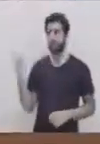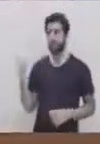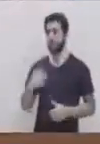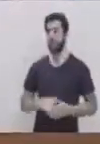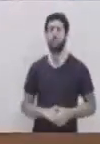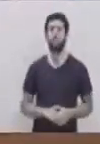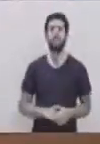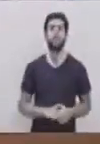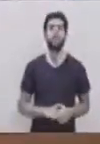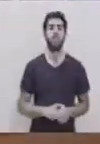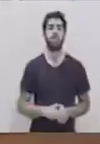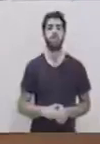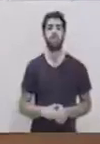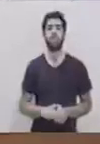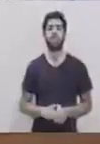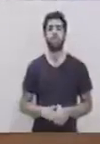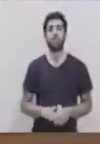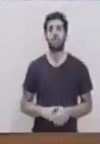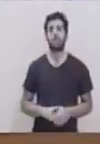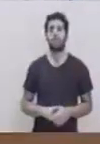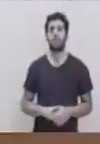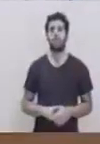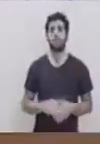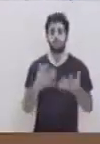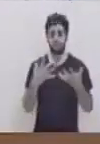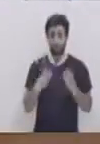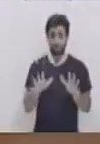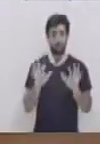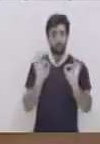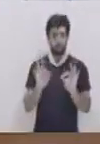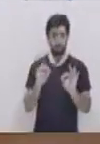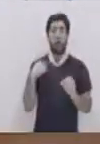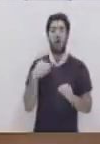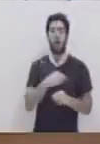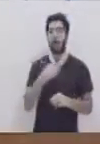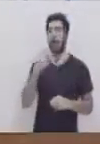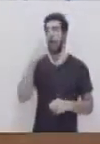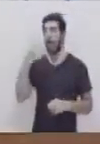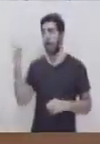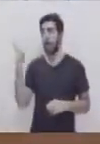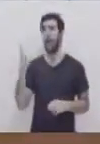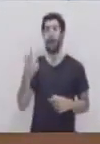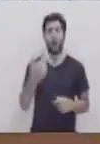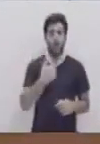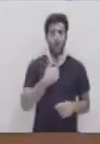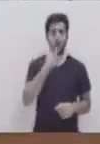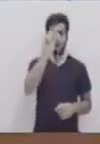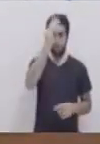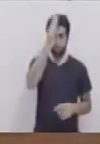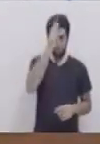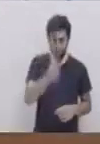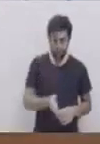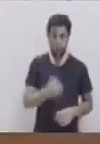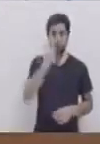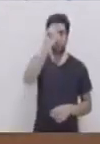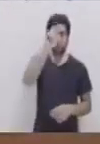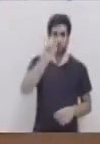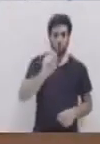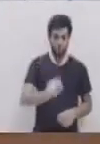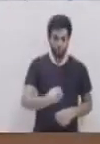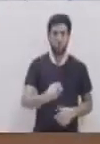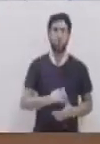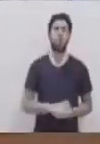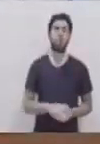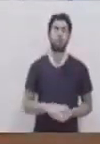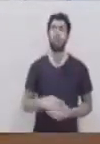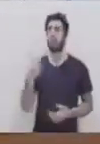Nuestra línea vertical. Y vemos que hay un punto en donde se unen nuestras dos rectas.